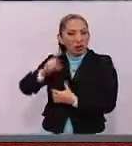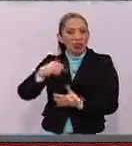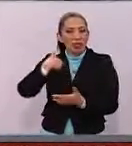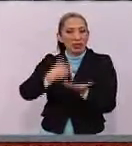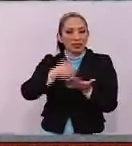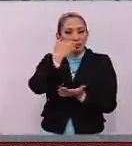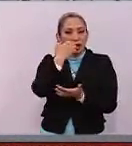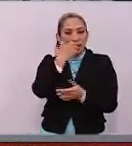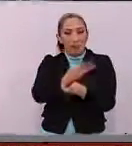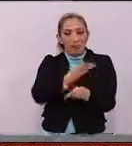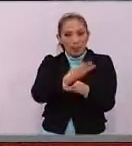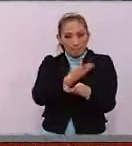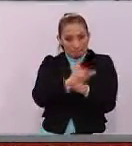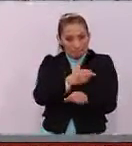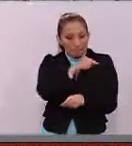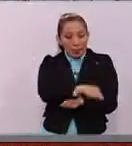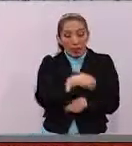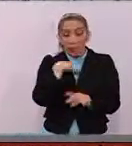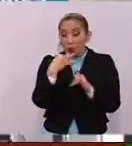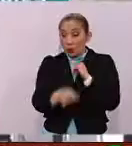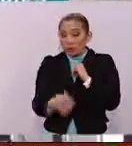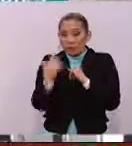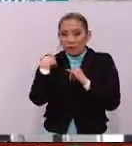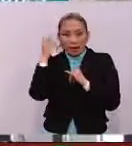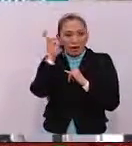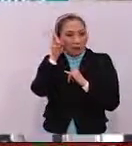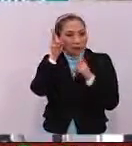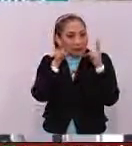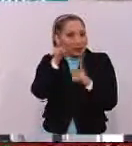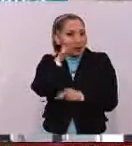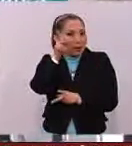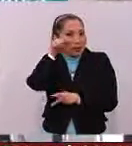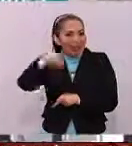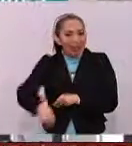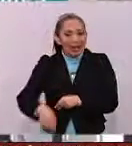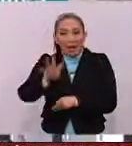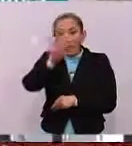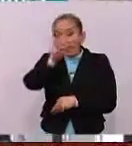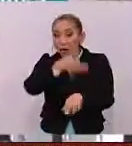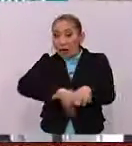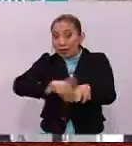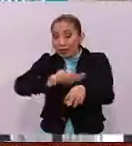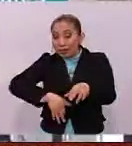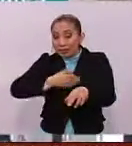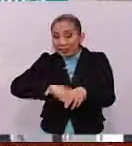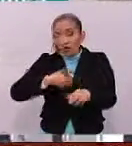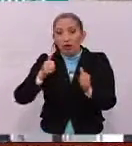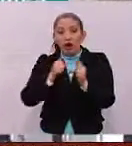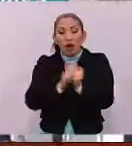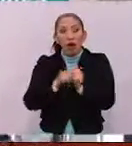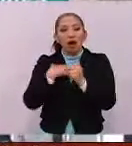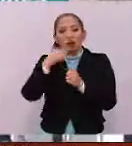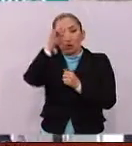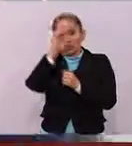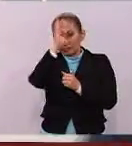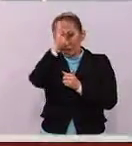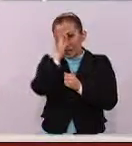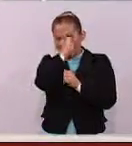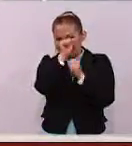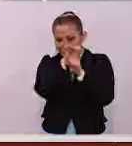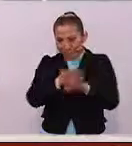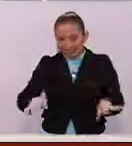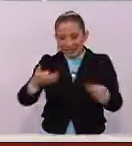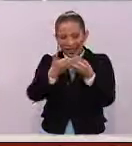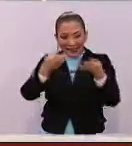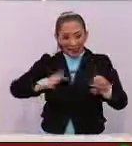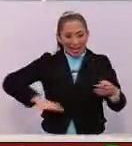Bachilleros. El momento culminante de esta visita papal será a las cuatro de la tarde con la celebración de una misa en los terrenos